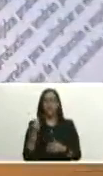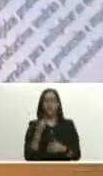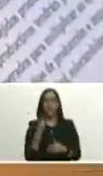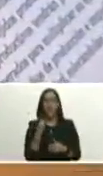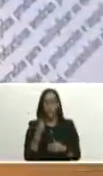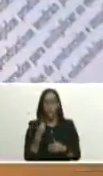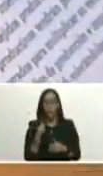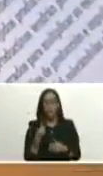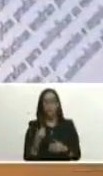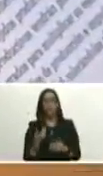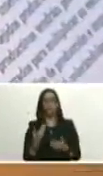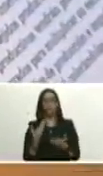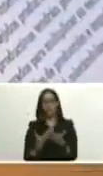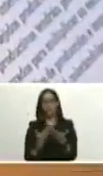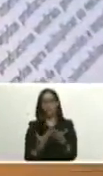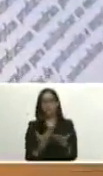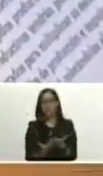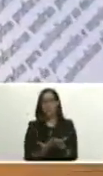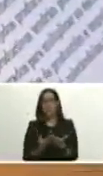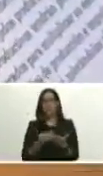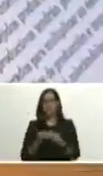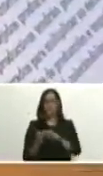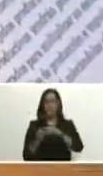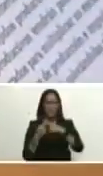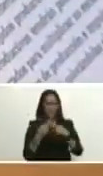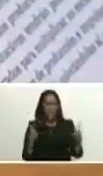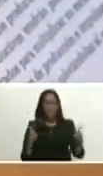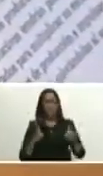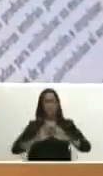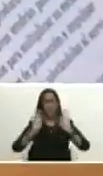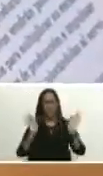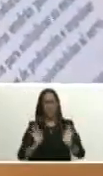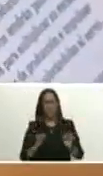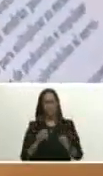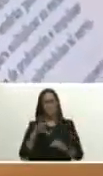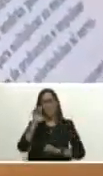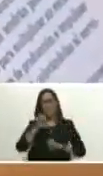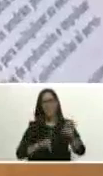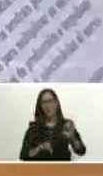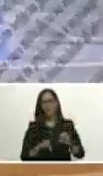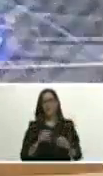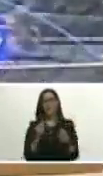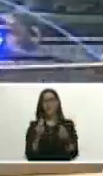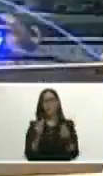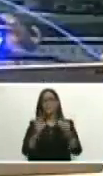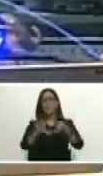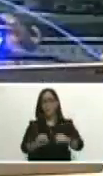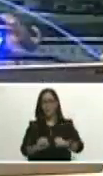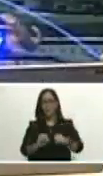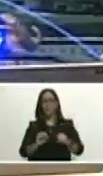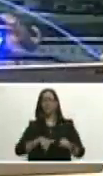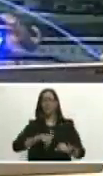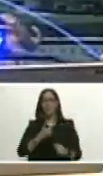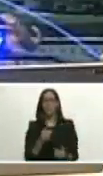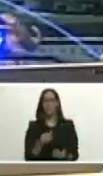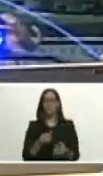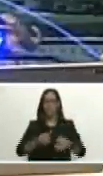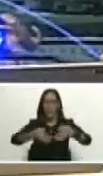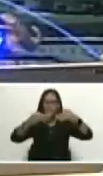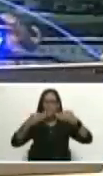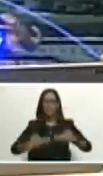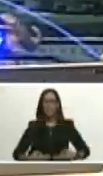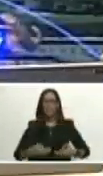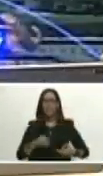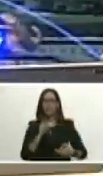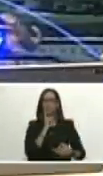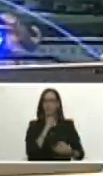al modelo salvaje del capitalismo y con ello asegurar y cita textualmente la frase